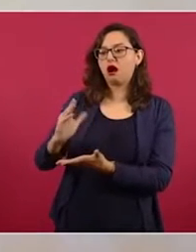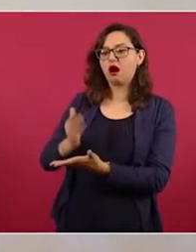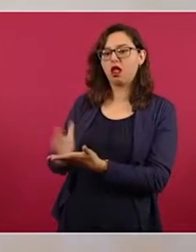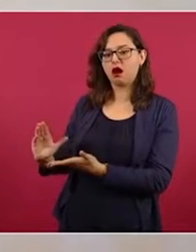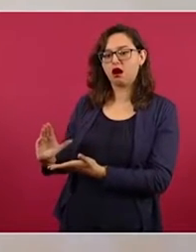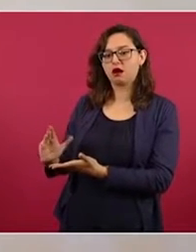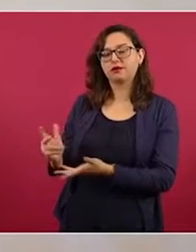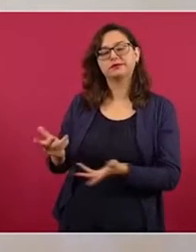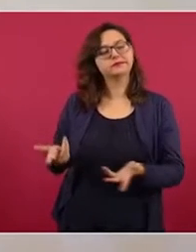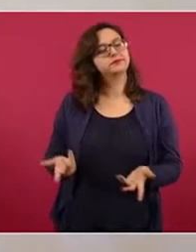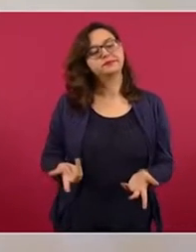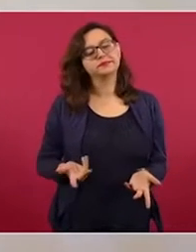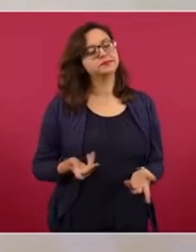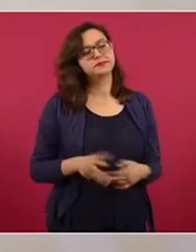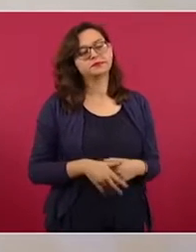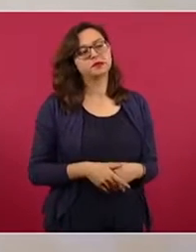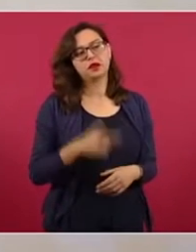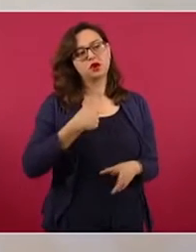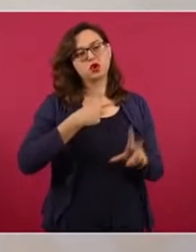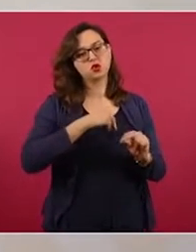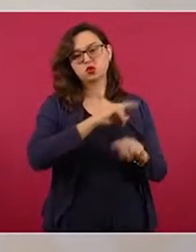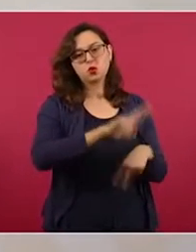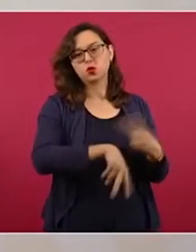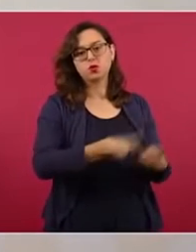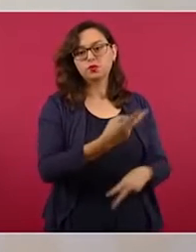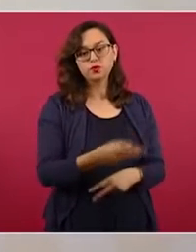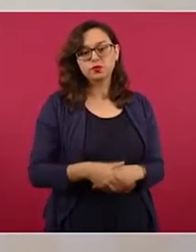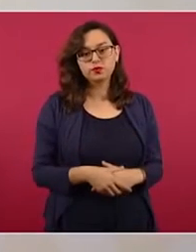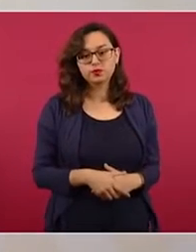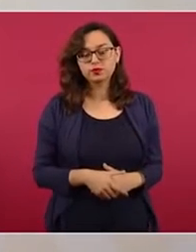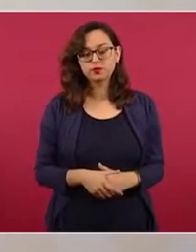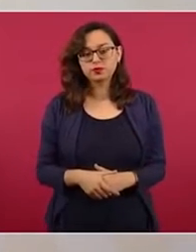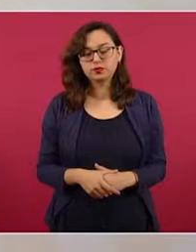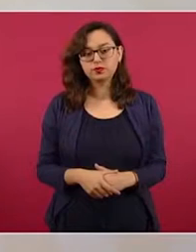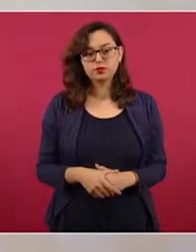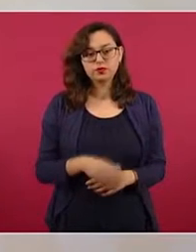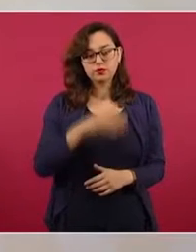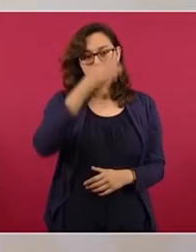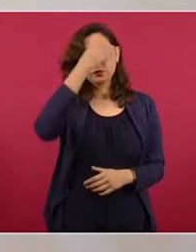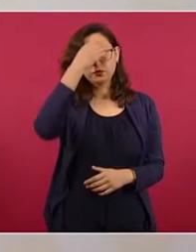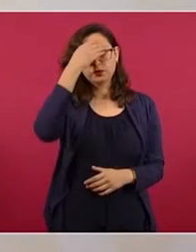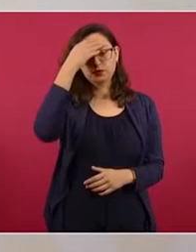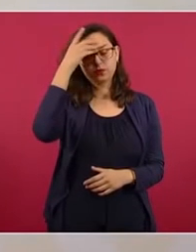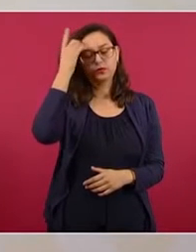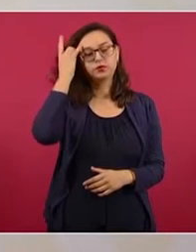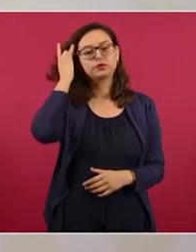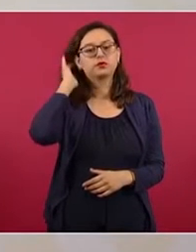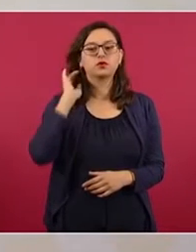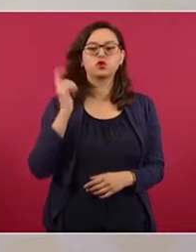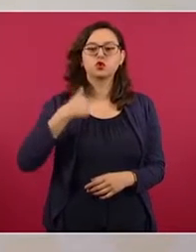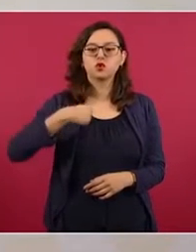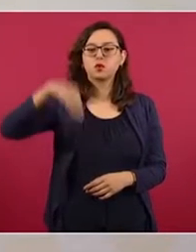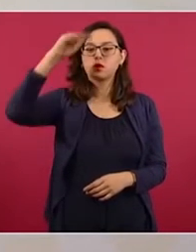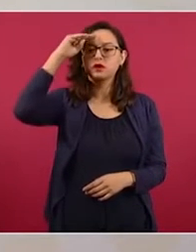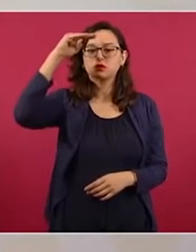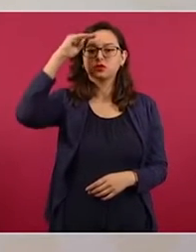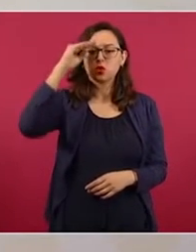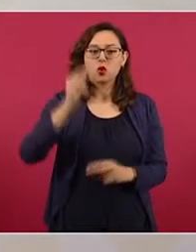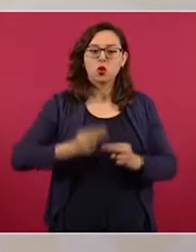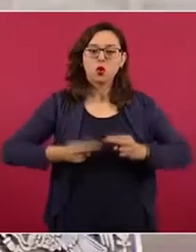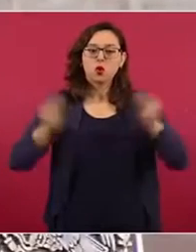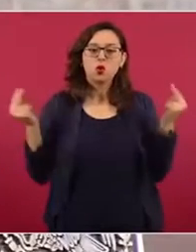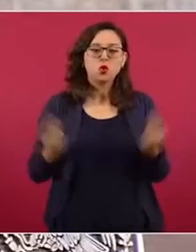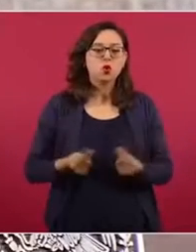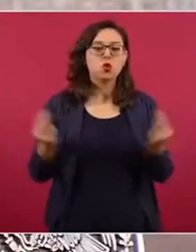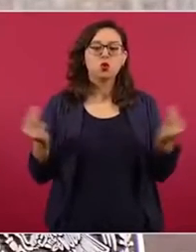creo en la necesidad de cambiar